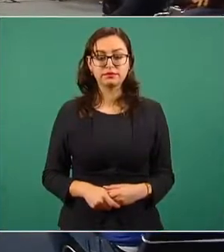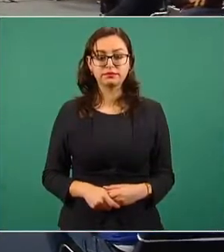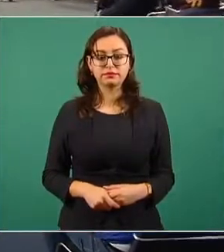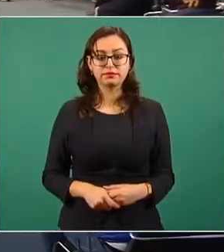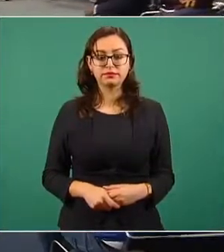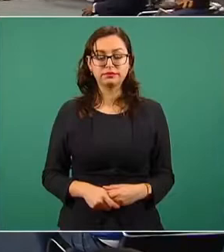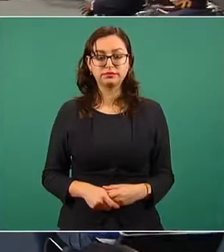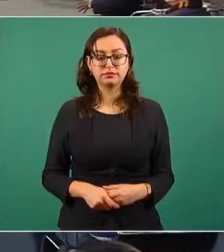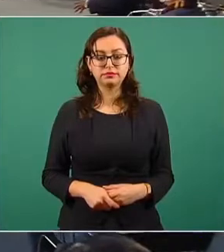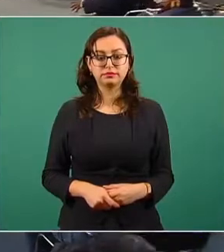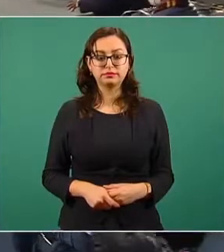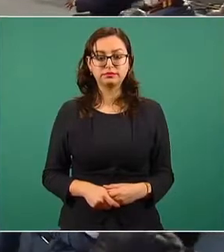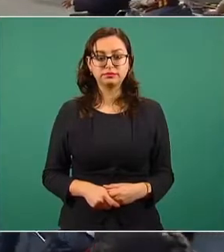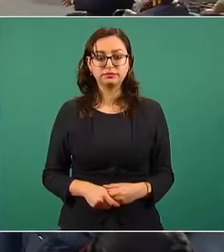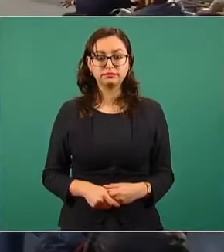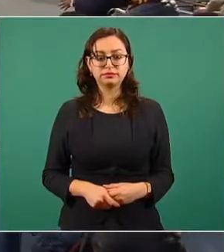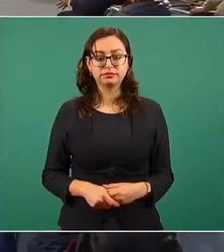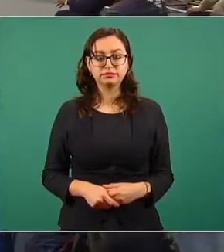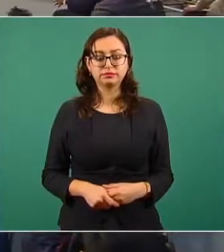¿puedes mañana hacerla?